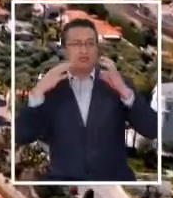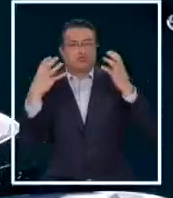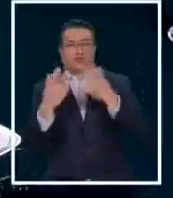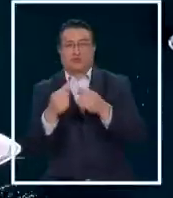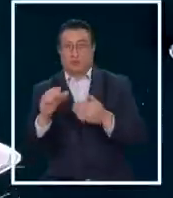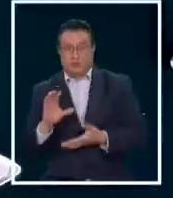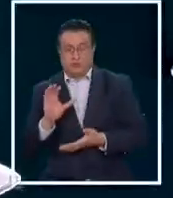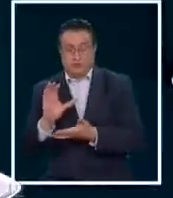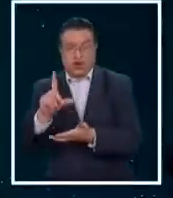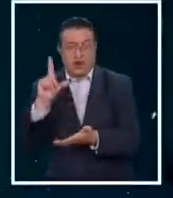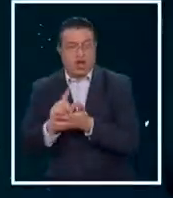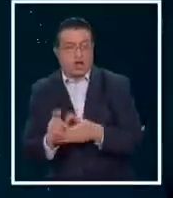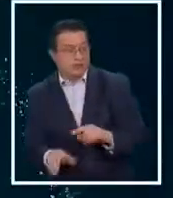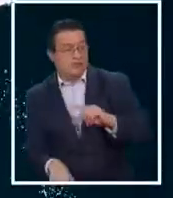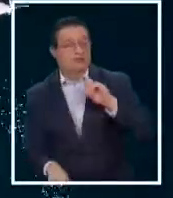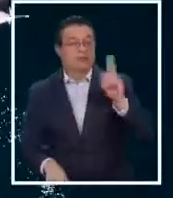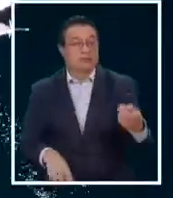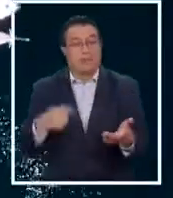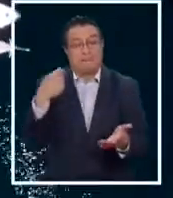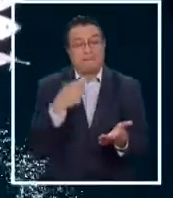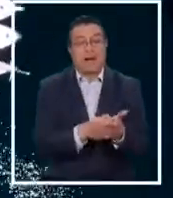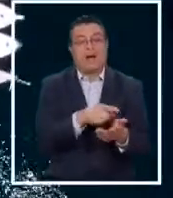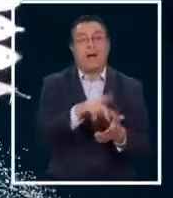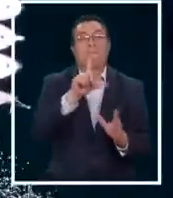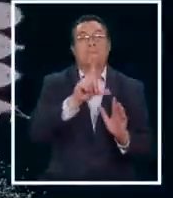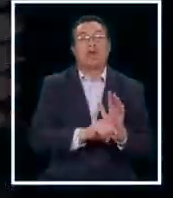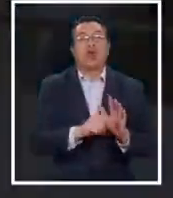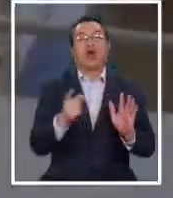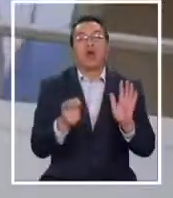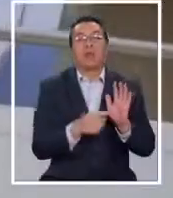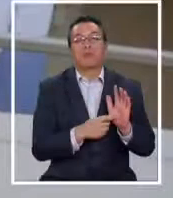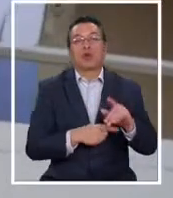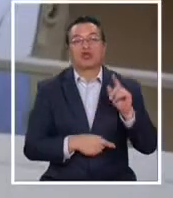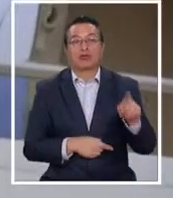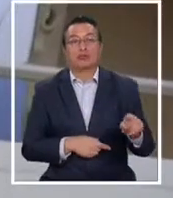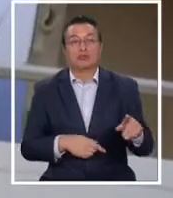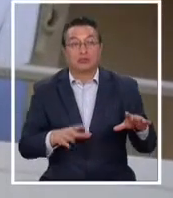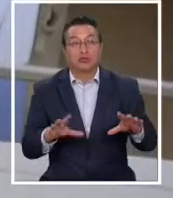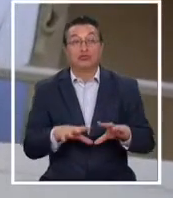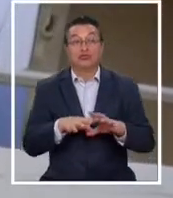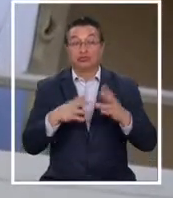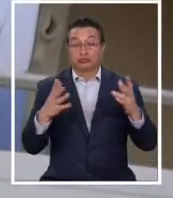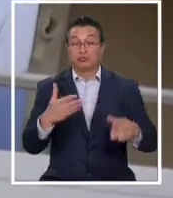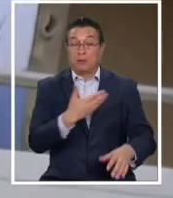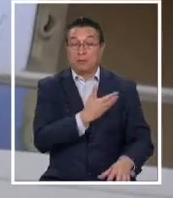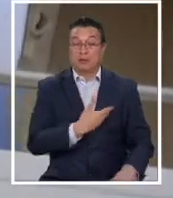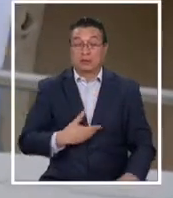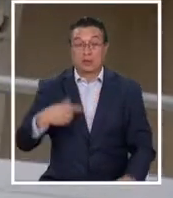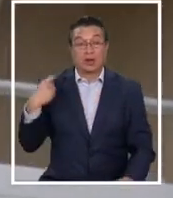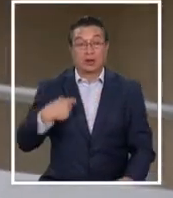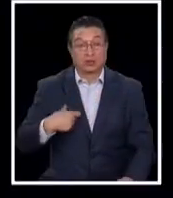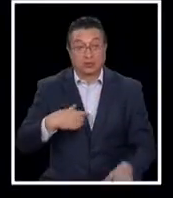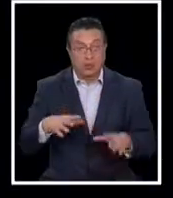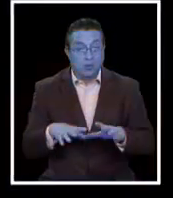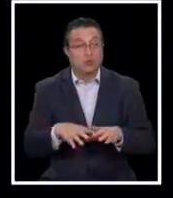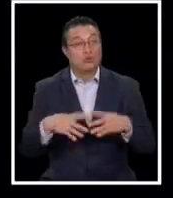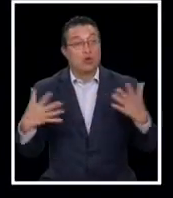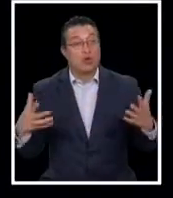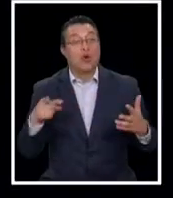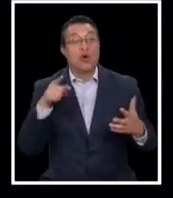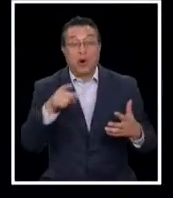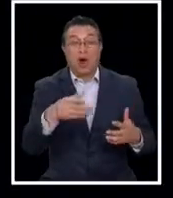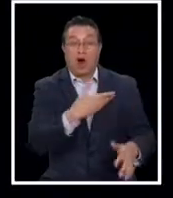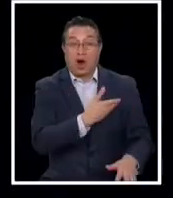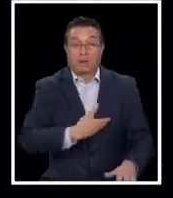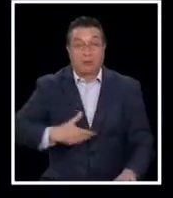trasladan sus sedes a países donde pagan menos tributos. Por eso causó sorpresa el anuncio del presidente de Estados Unidos, Joe Biden. El